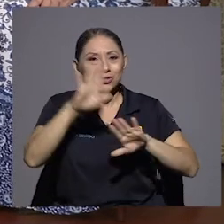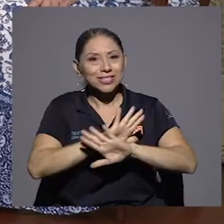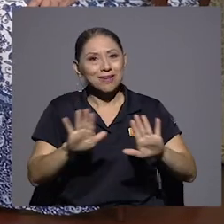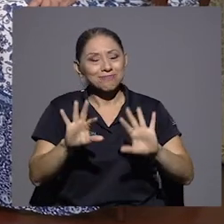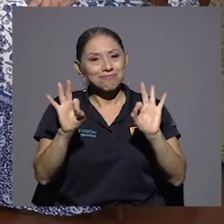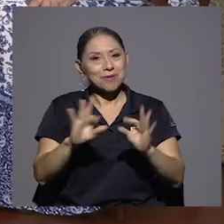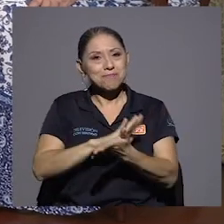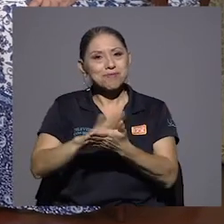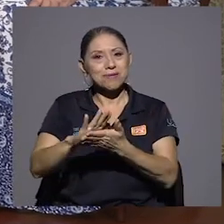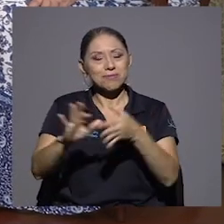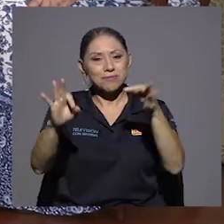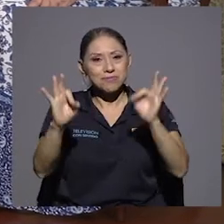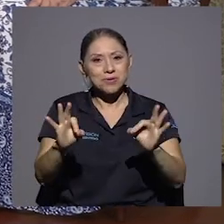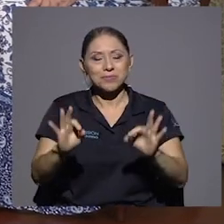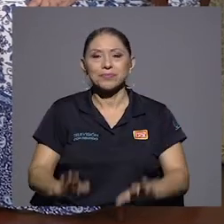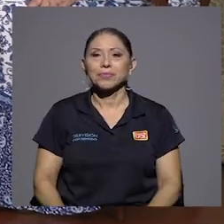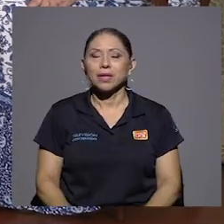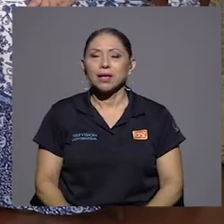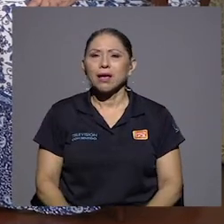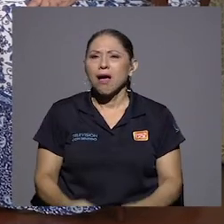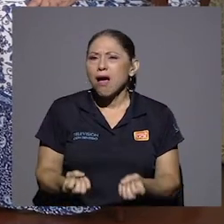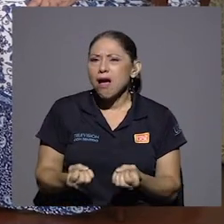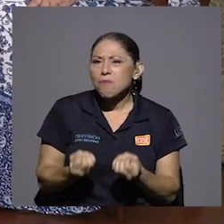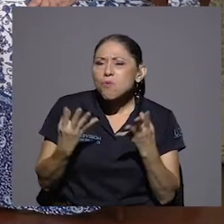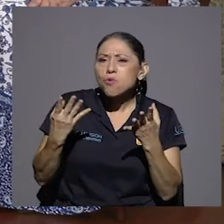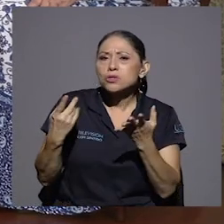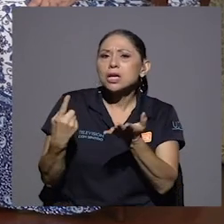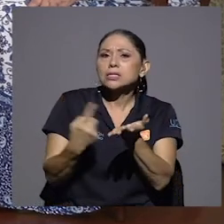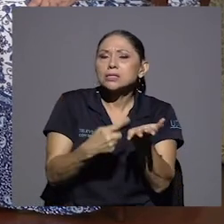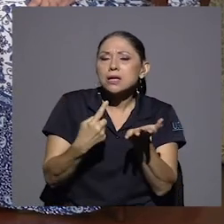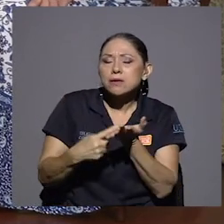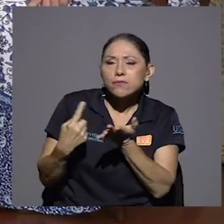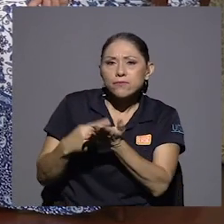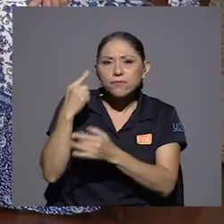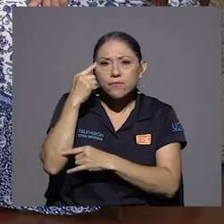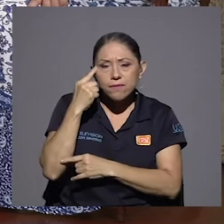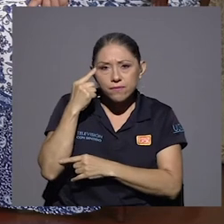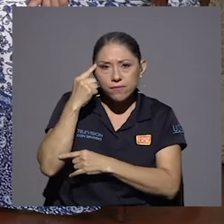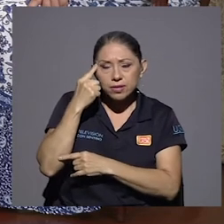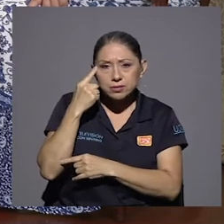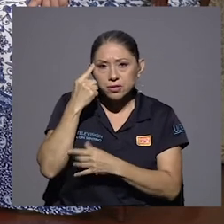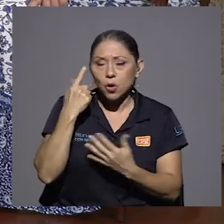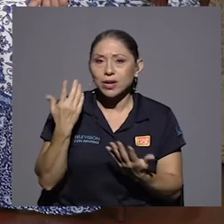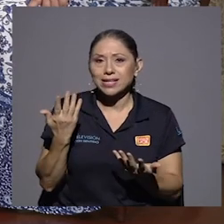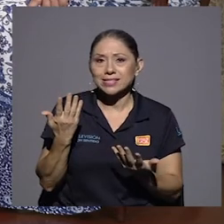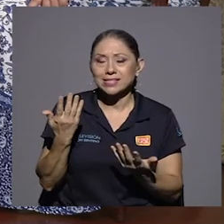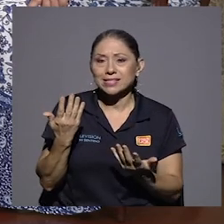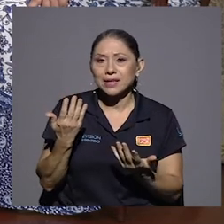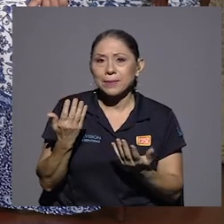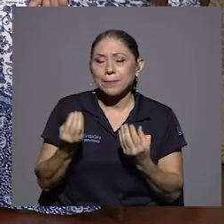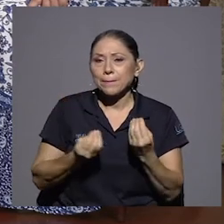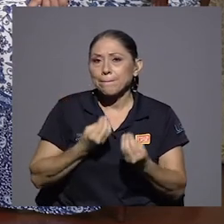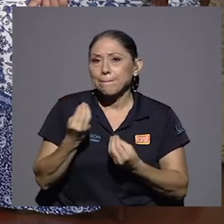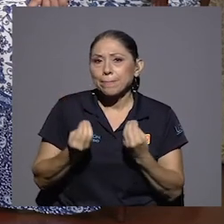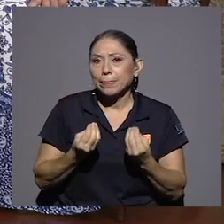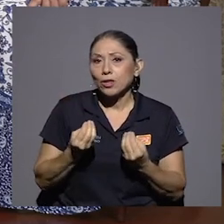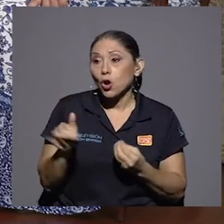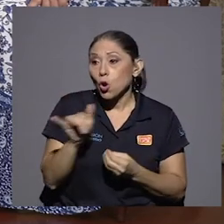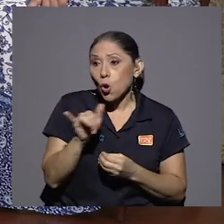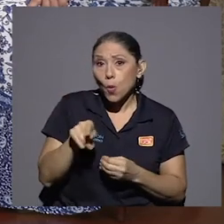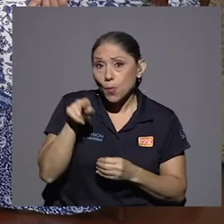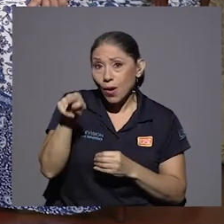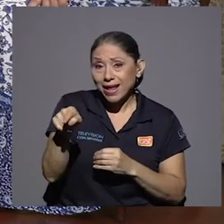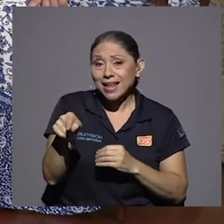hay muchas reflexiones en el texto de de de cómo a él se le representa